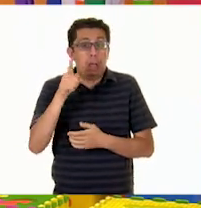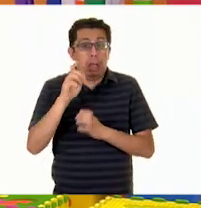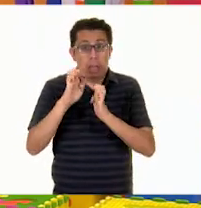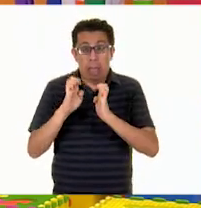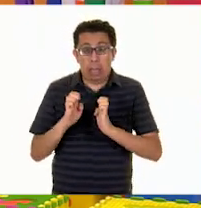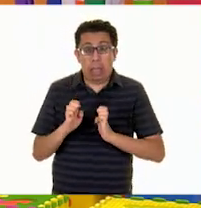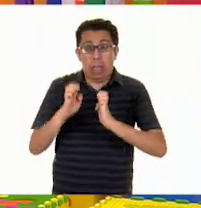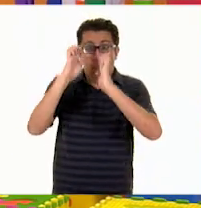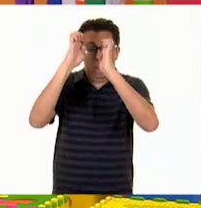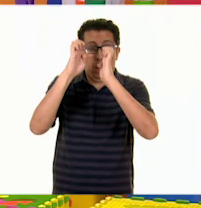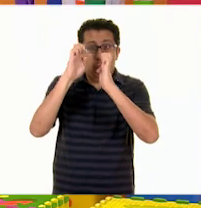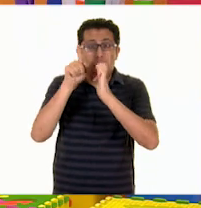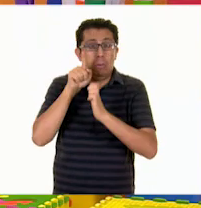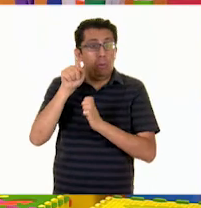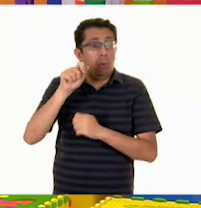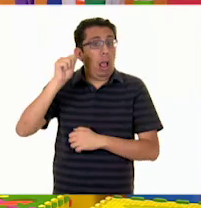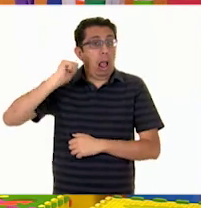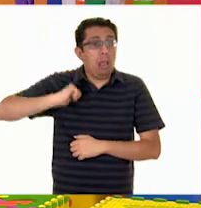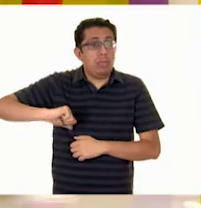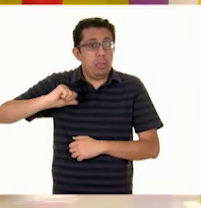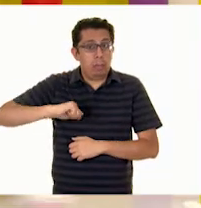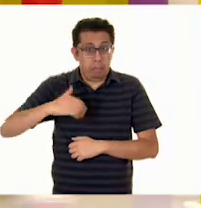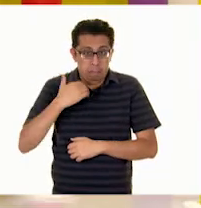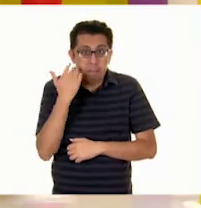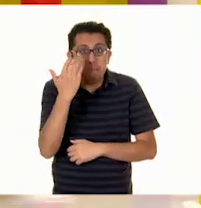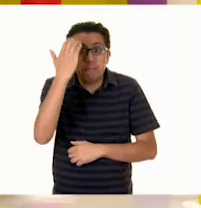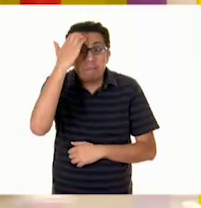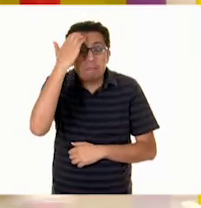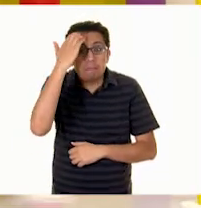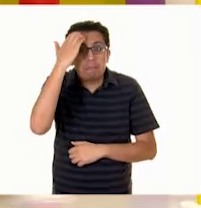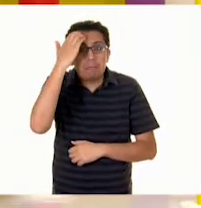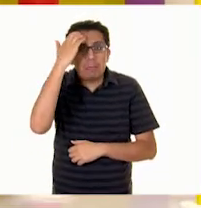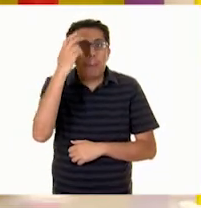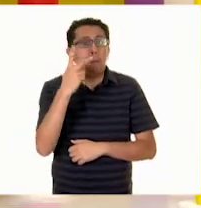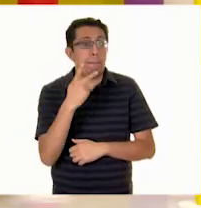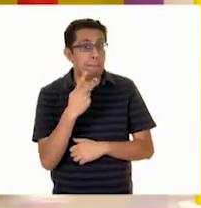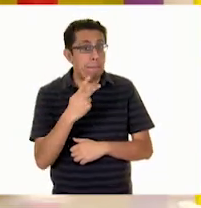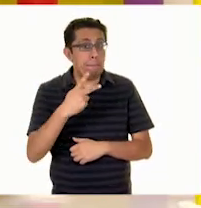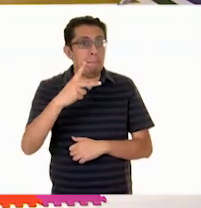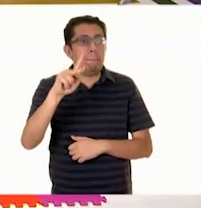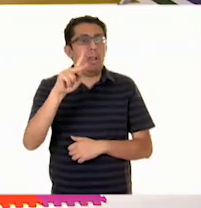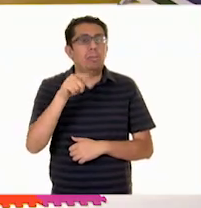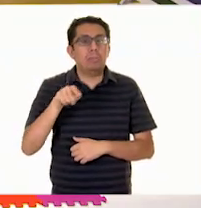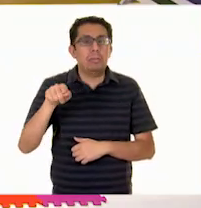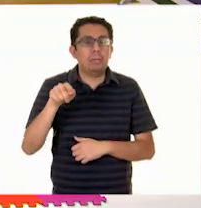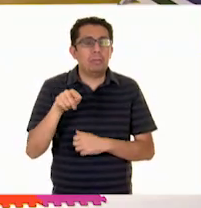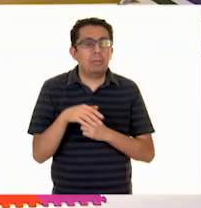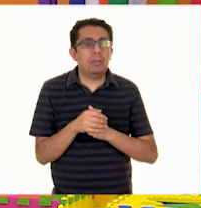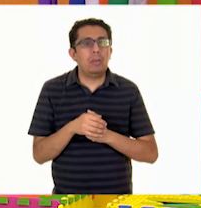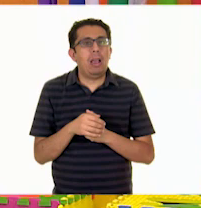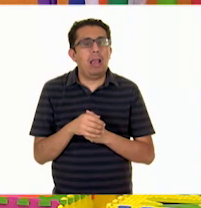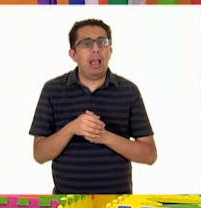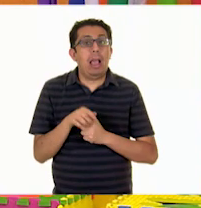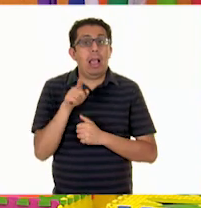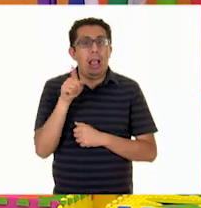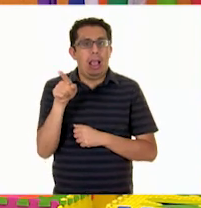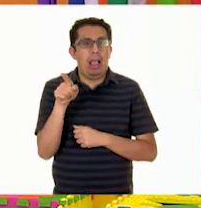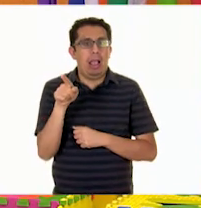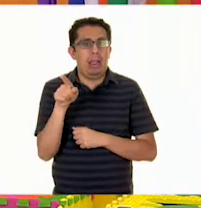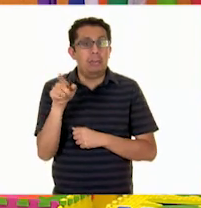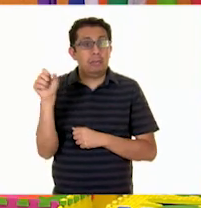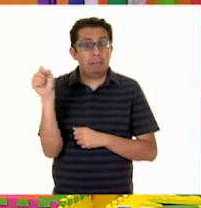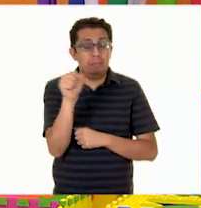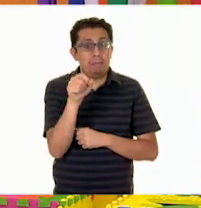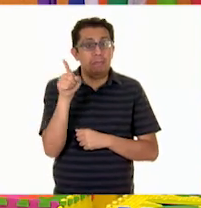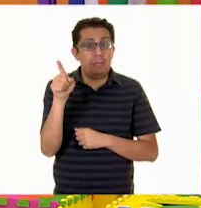muy antiguo. Bueno, ¿quieres conocerlo? Vamos a conocerlo. Pero vamos a decirle a Daniela Alcalá, que es la jefa